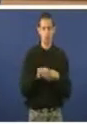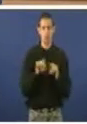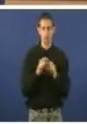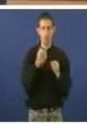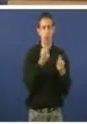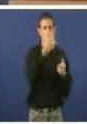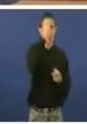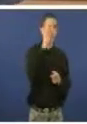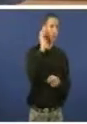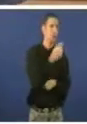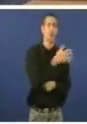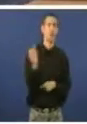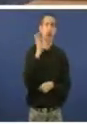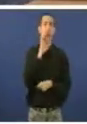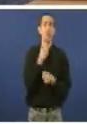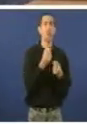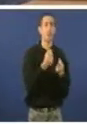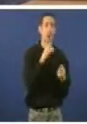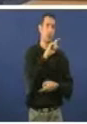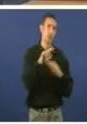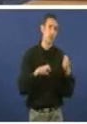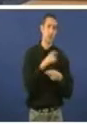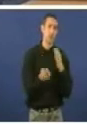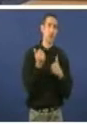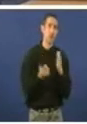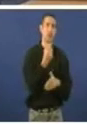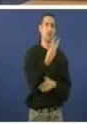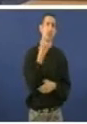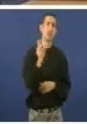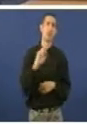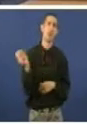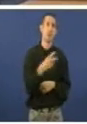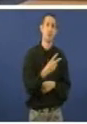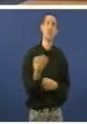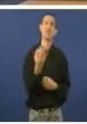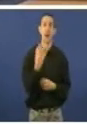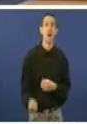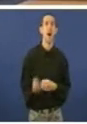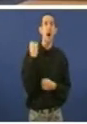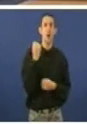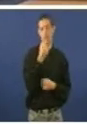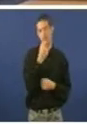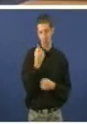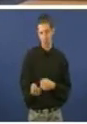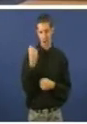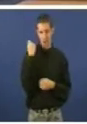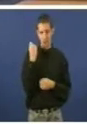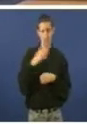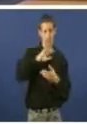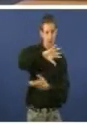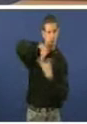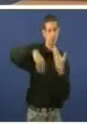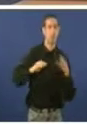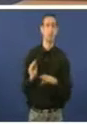galegos 300.000 euros todos os días que eu aforro en medicamentos para leválos a investimento. Remate, presidente.